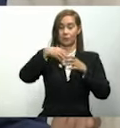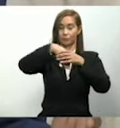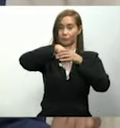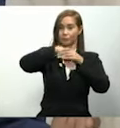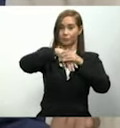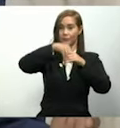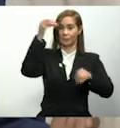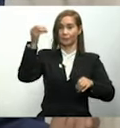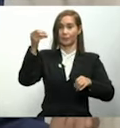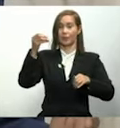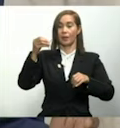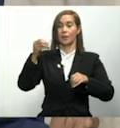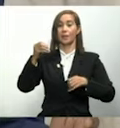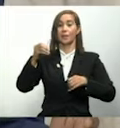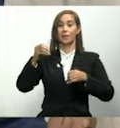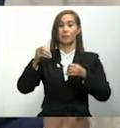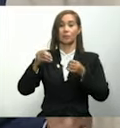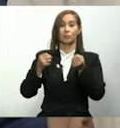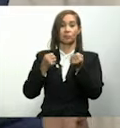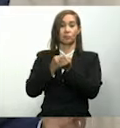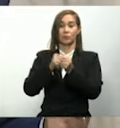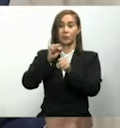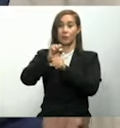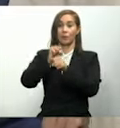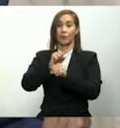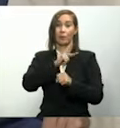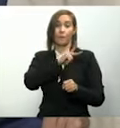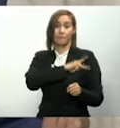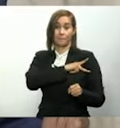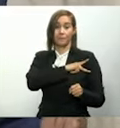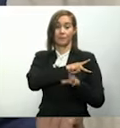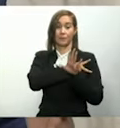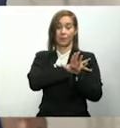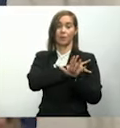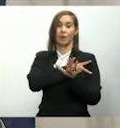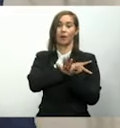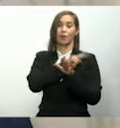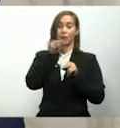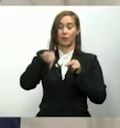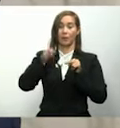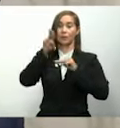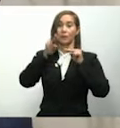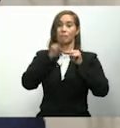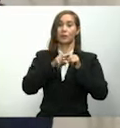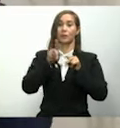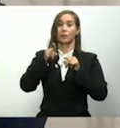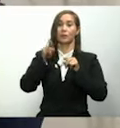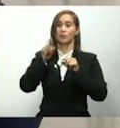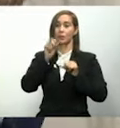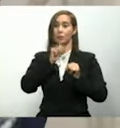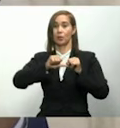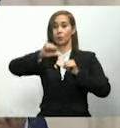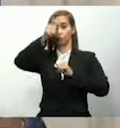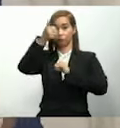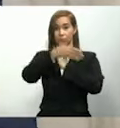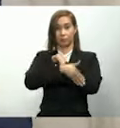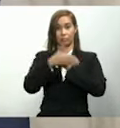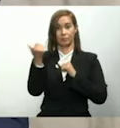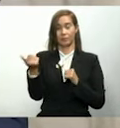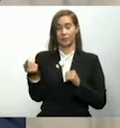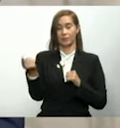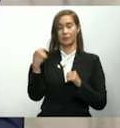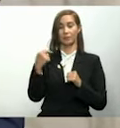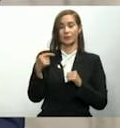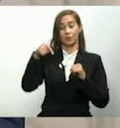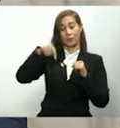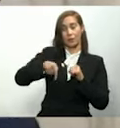para la inversión privada, nacional y extranjera, y el Estado, a través de la distribuidora, compraría la energía que